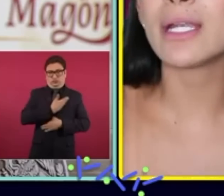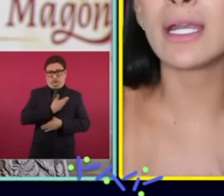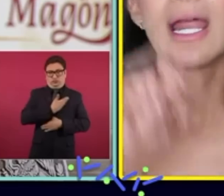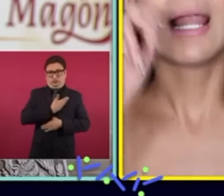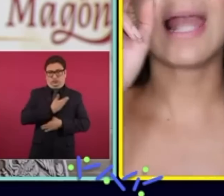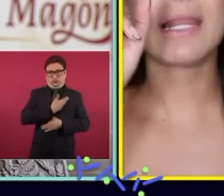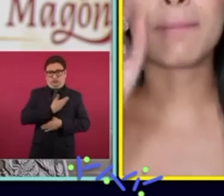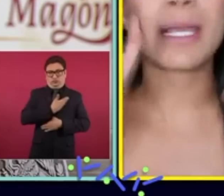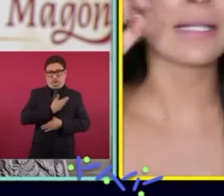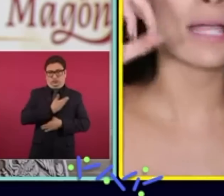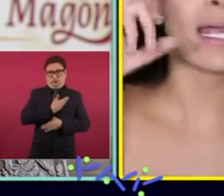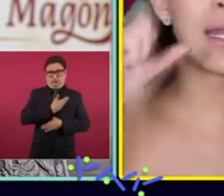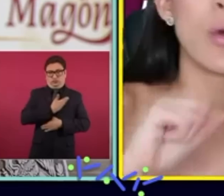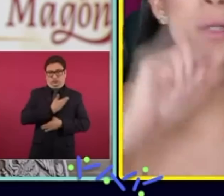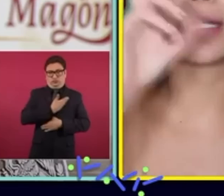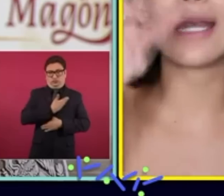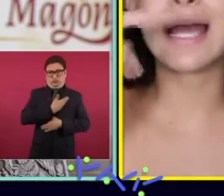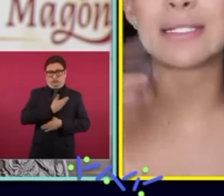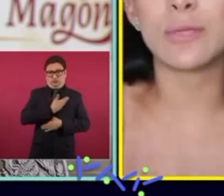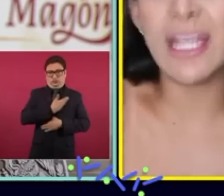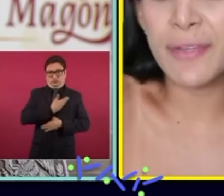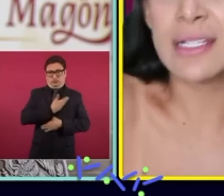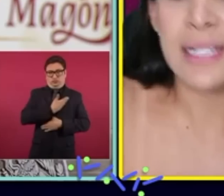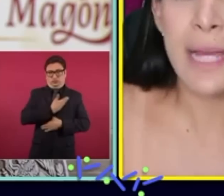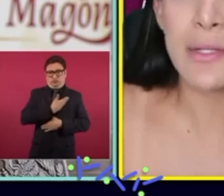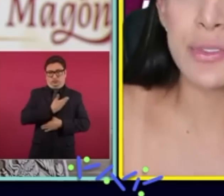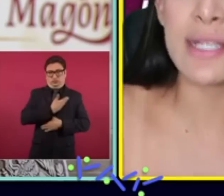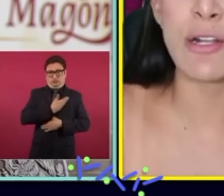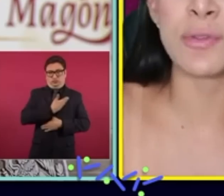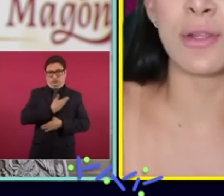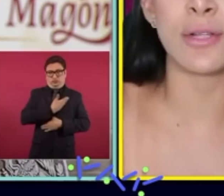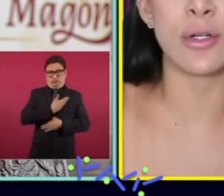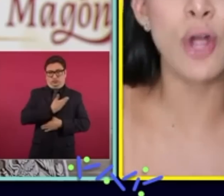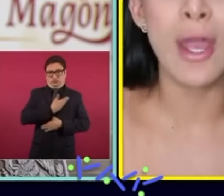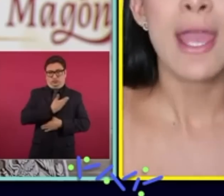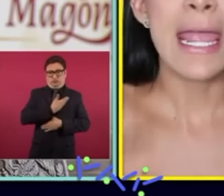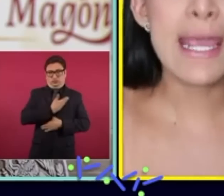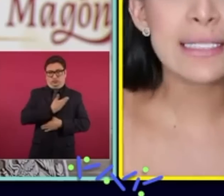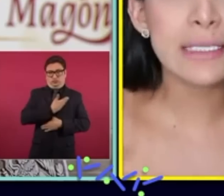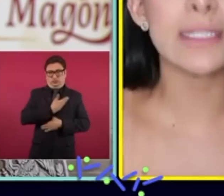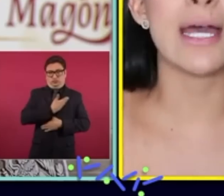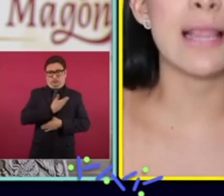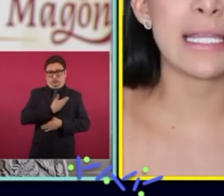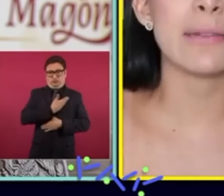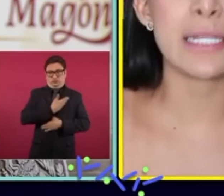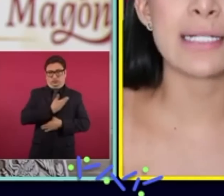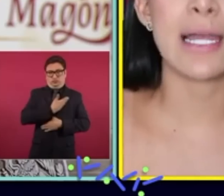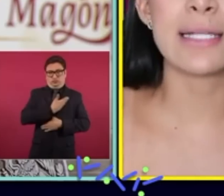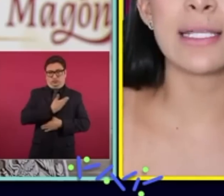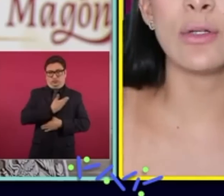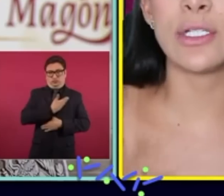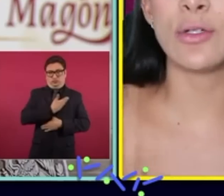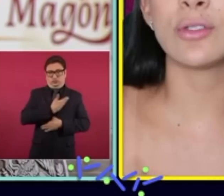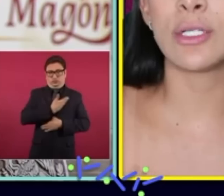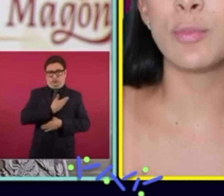mantener la limpieza, el orden, la seguridad. Fíjense nada más ustedes si López Obrador dijo no, esta actividad la debe de realizar